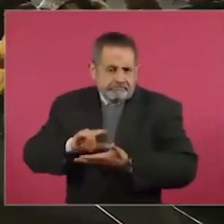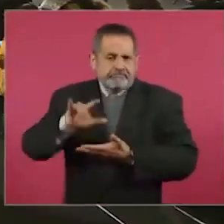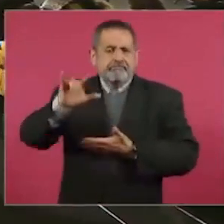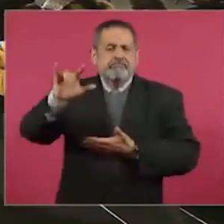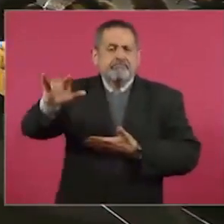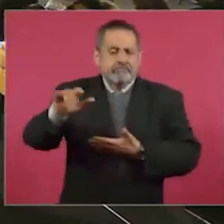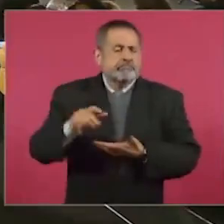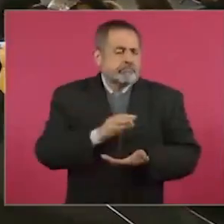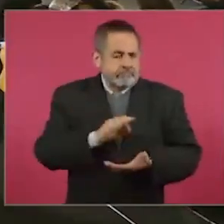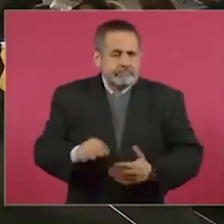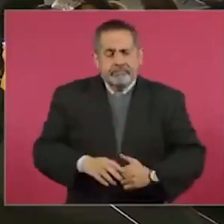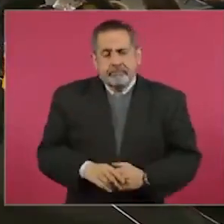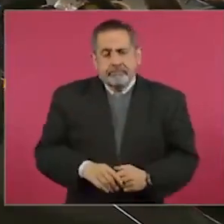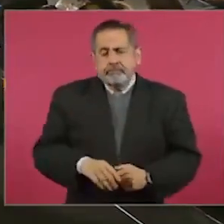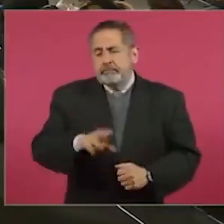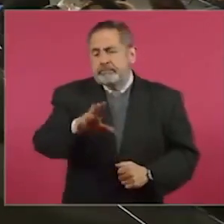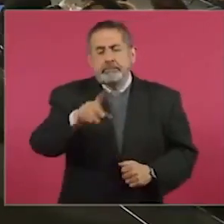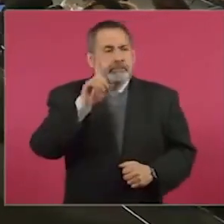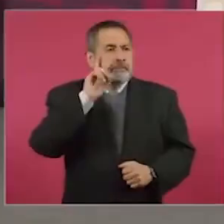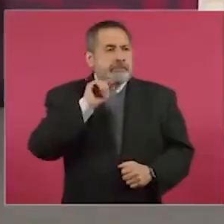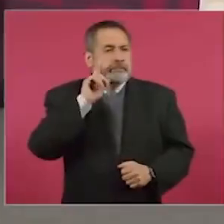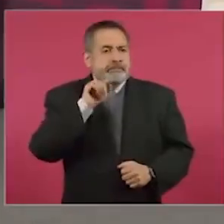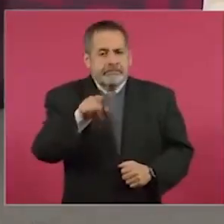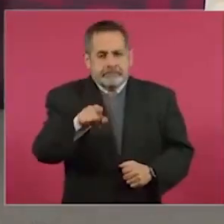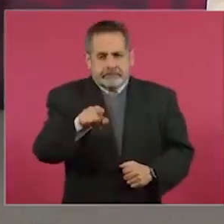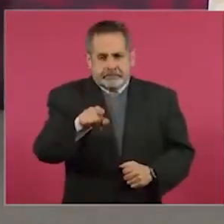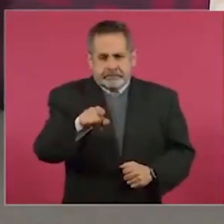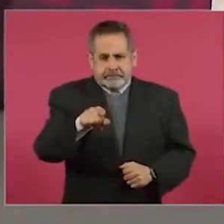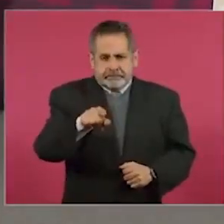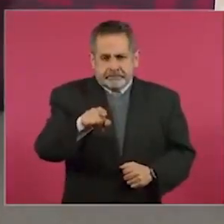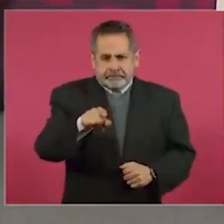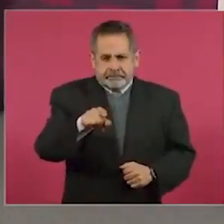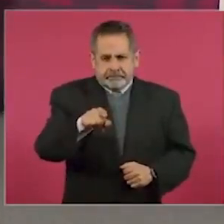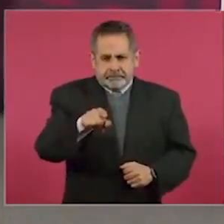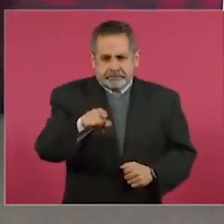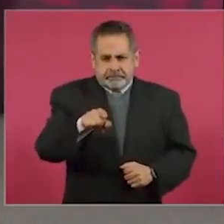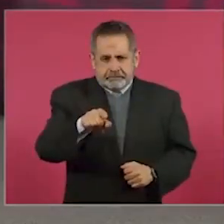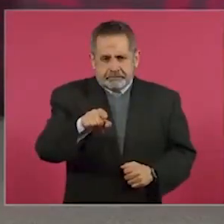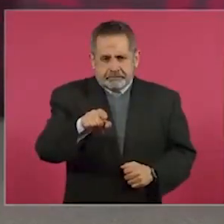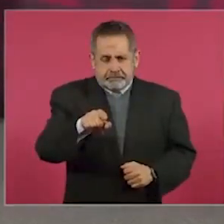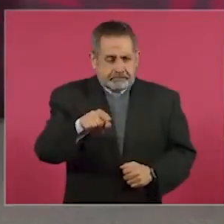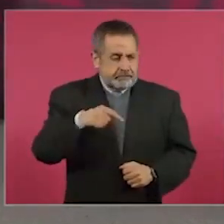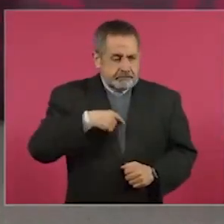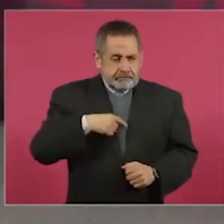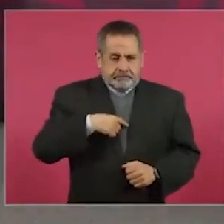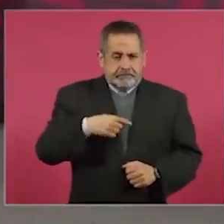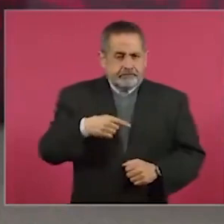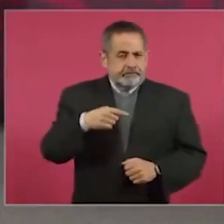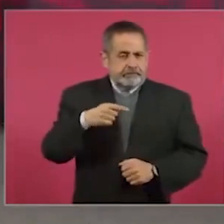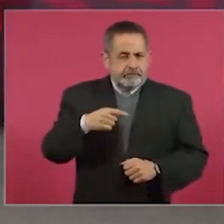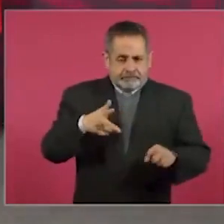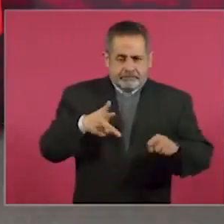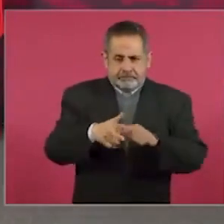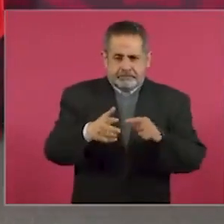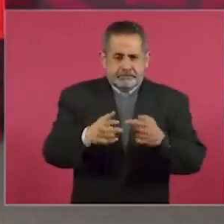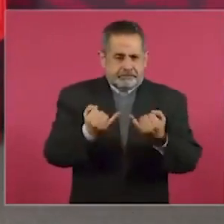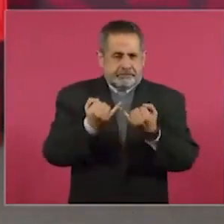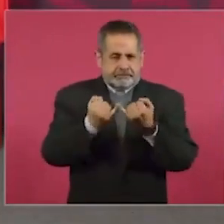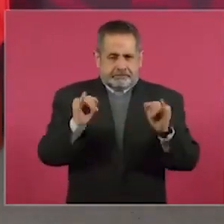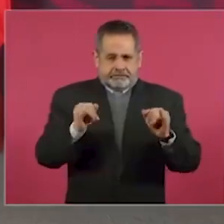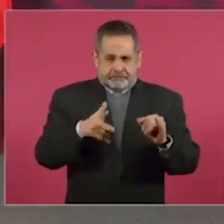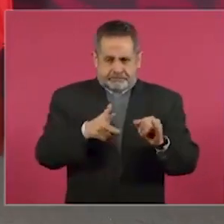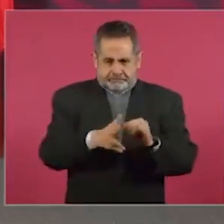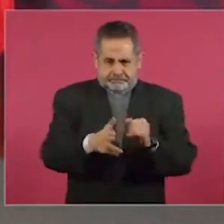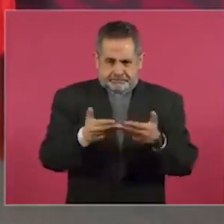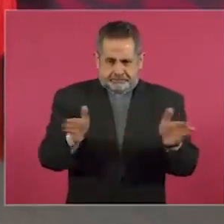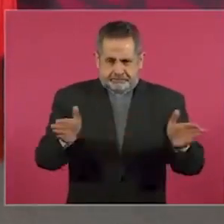Mañana, antes de ir a cortar el listón, le